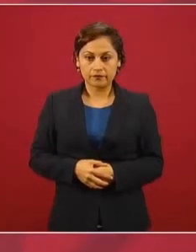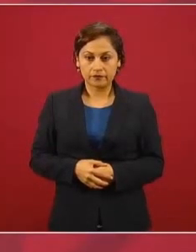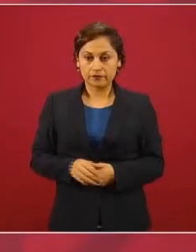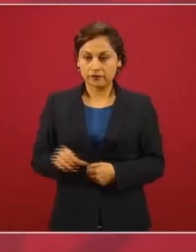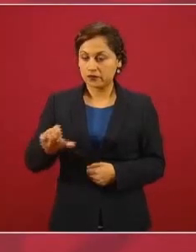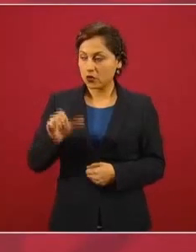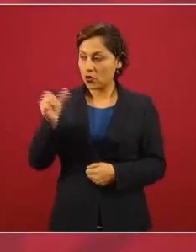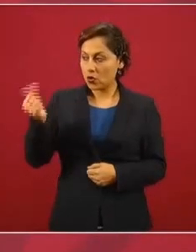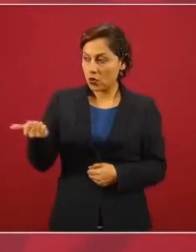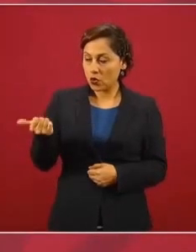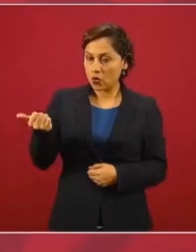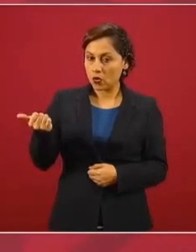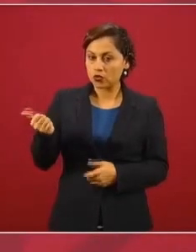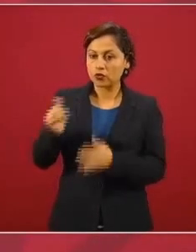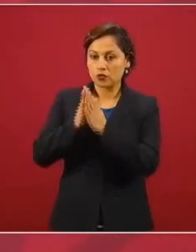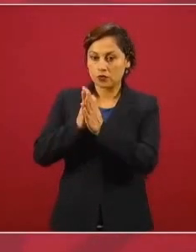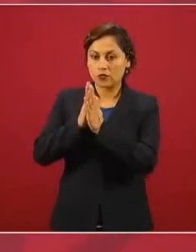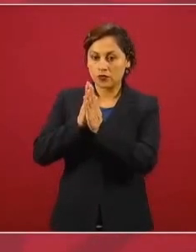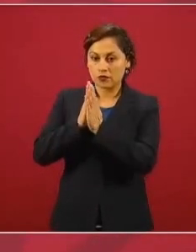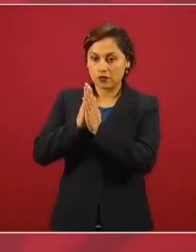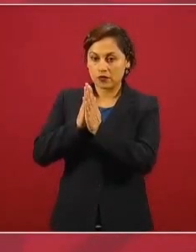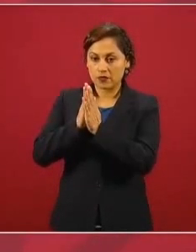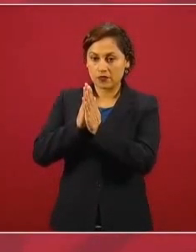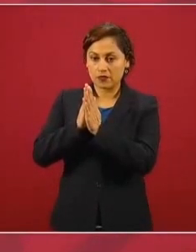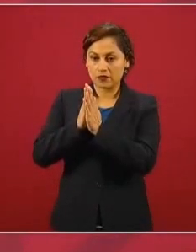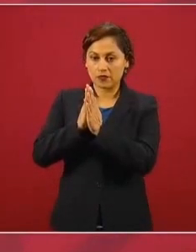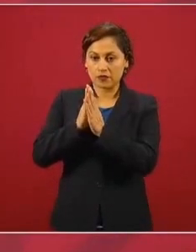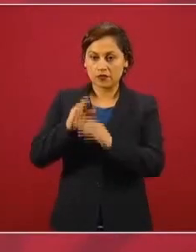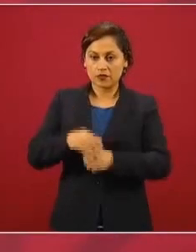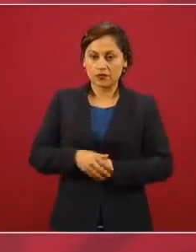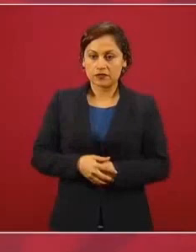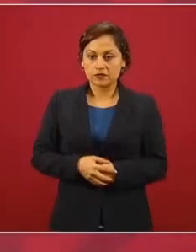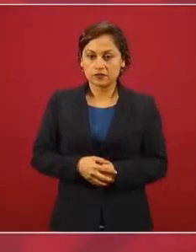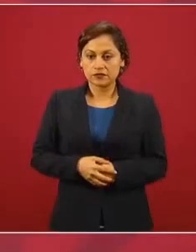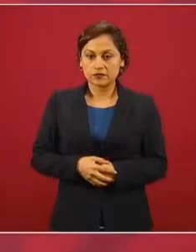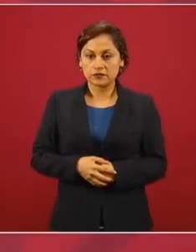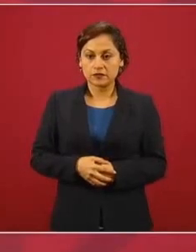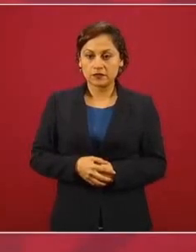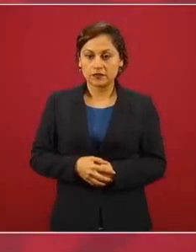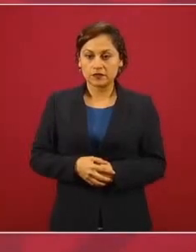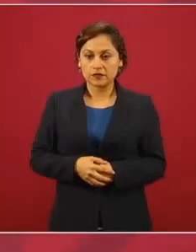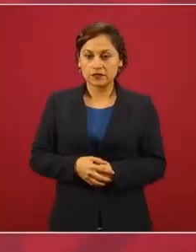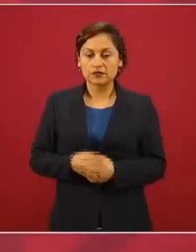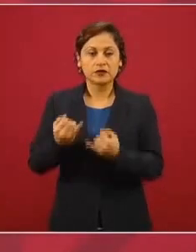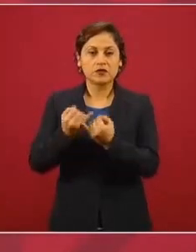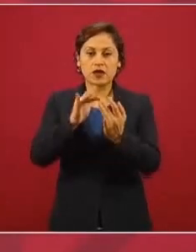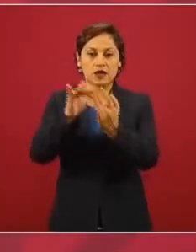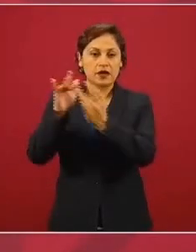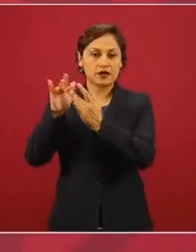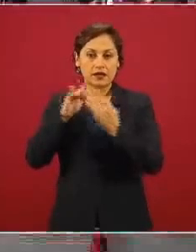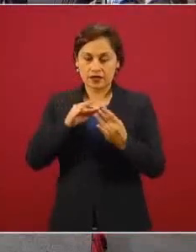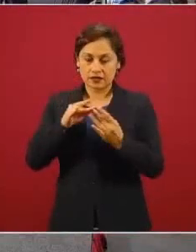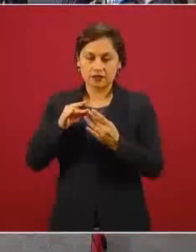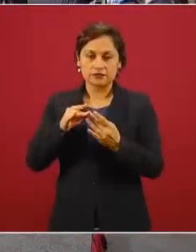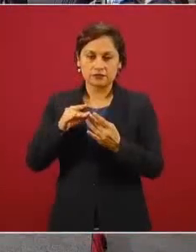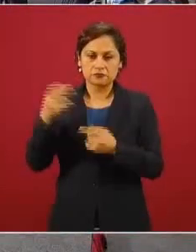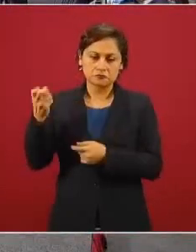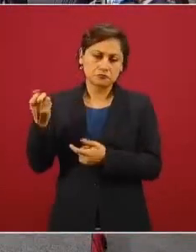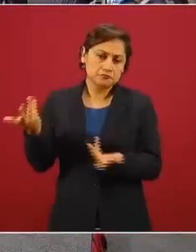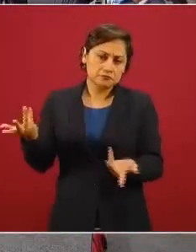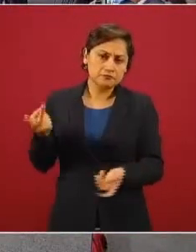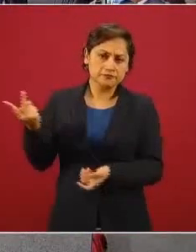los entrega de lo de las redes, eso, entonces ahí tienen.